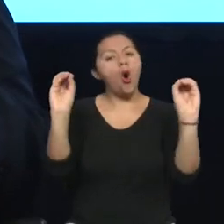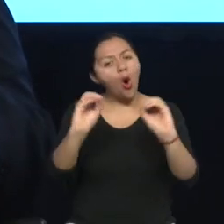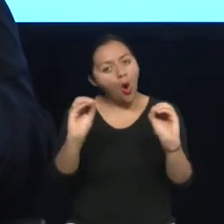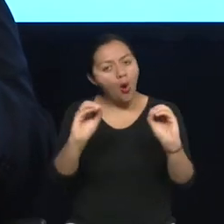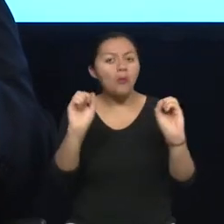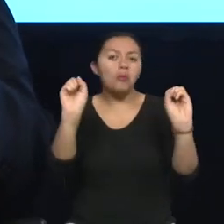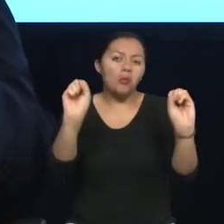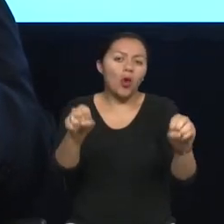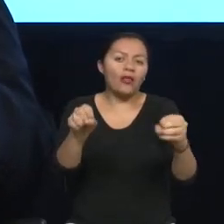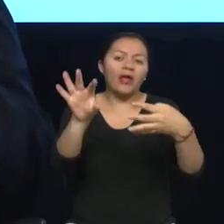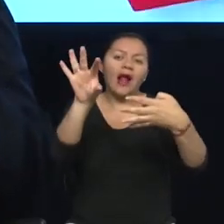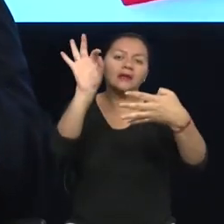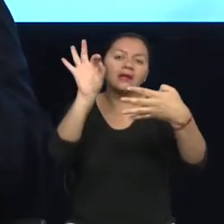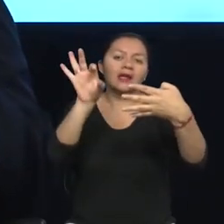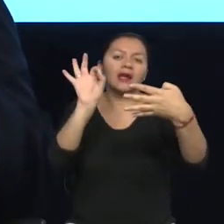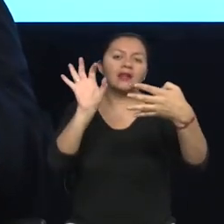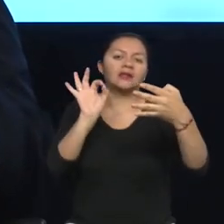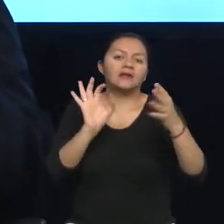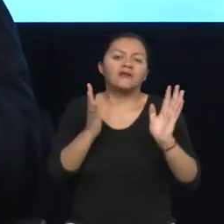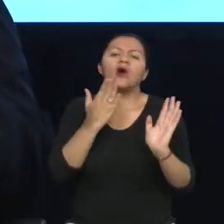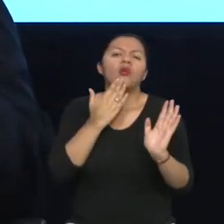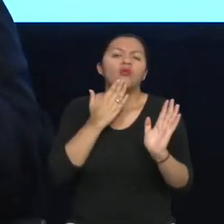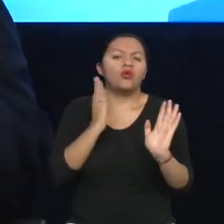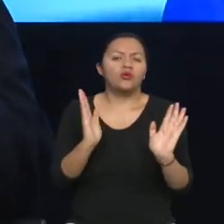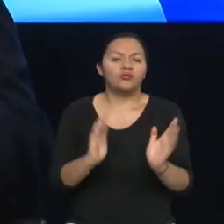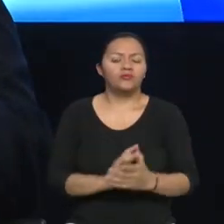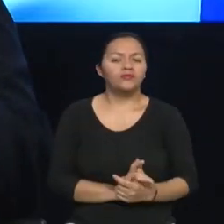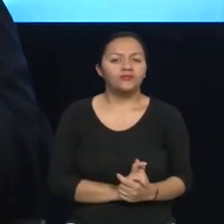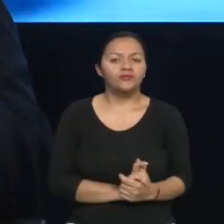debería haber las alternativas de comunicación?